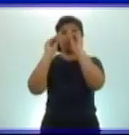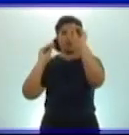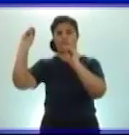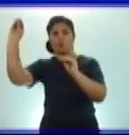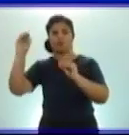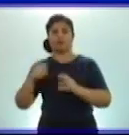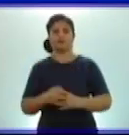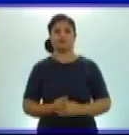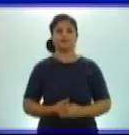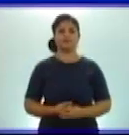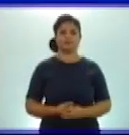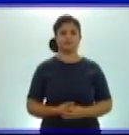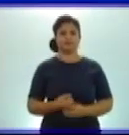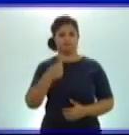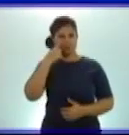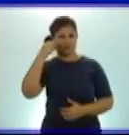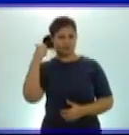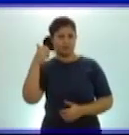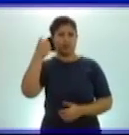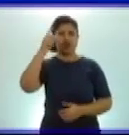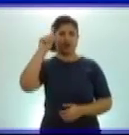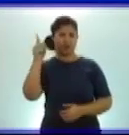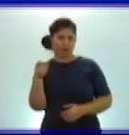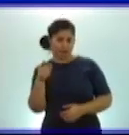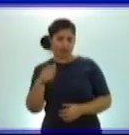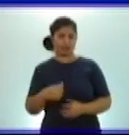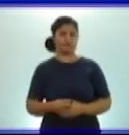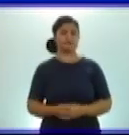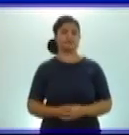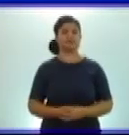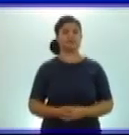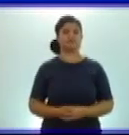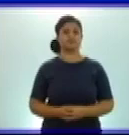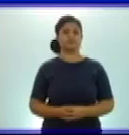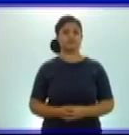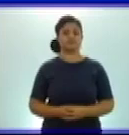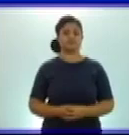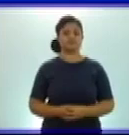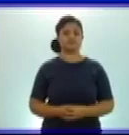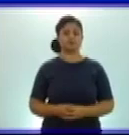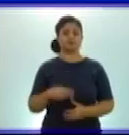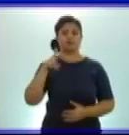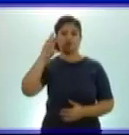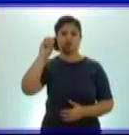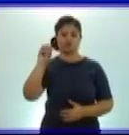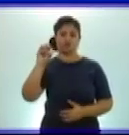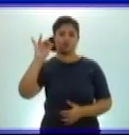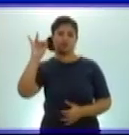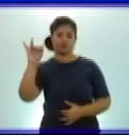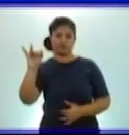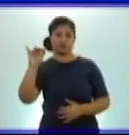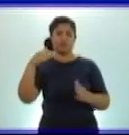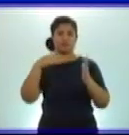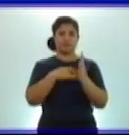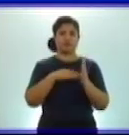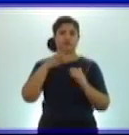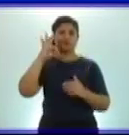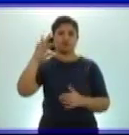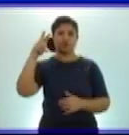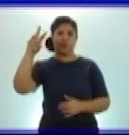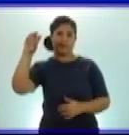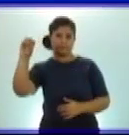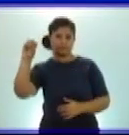.820. Inciso B, 49.308. Escríbelos en la tabla de posiciones.